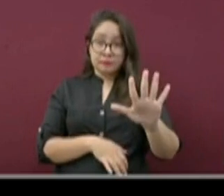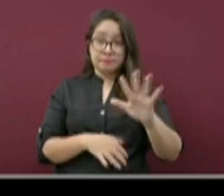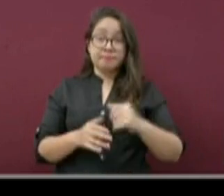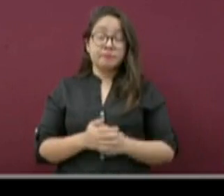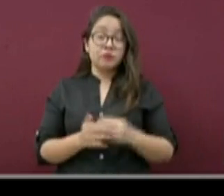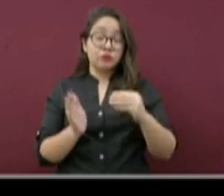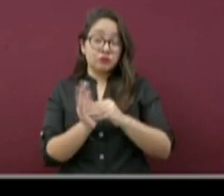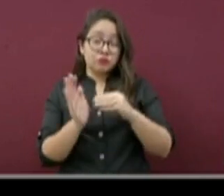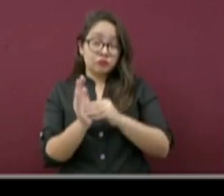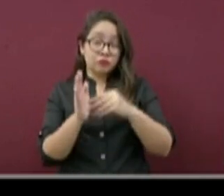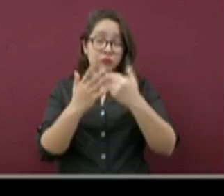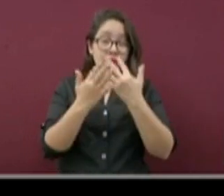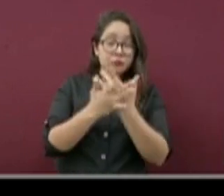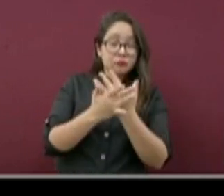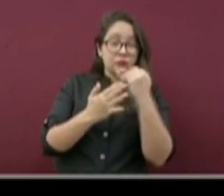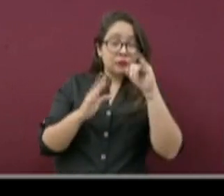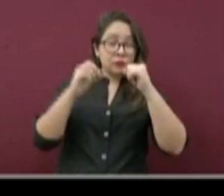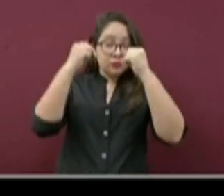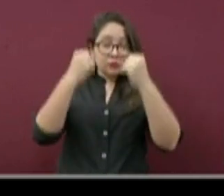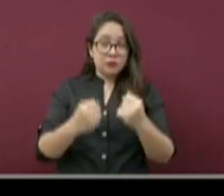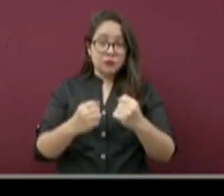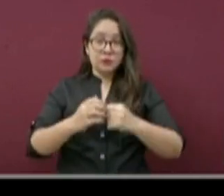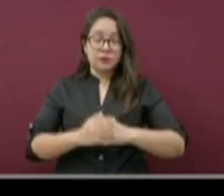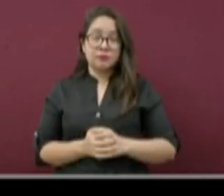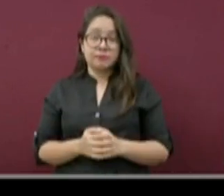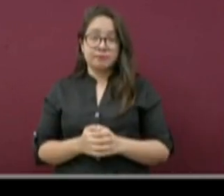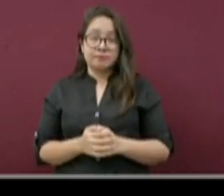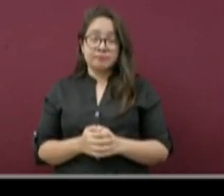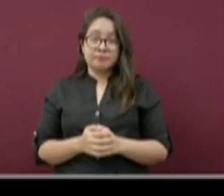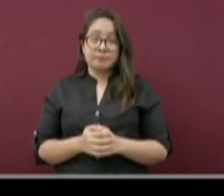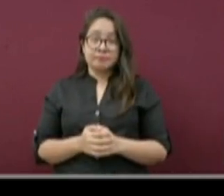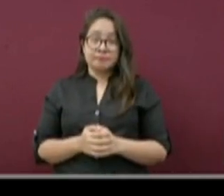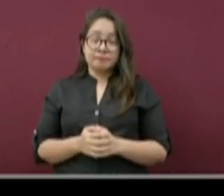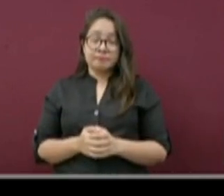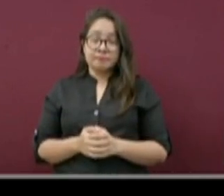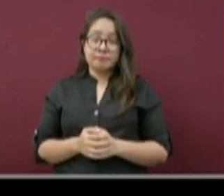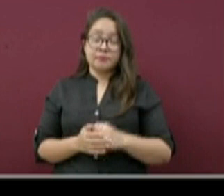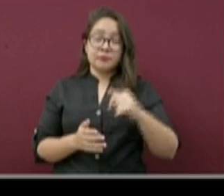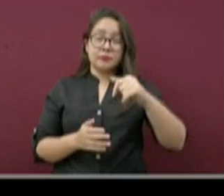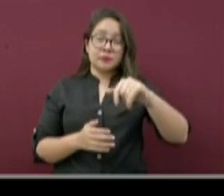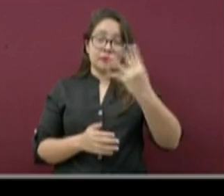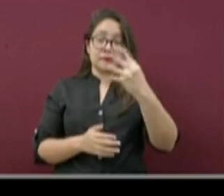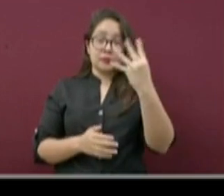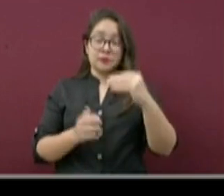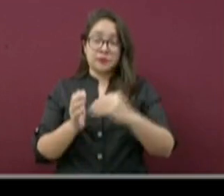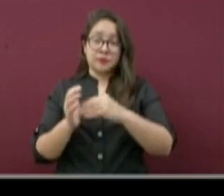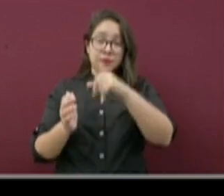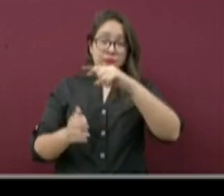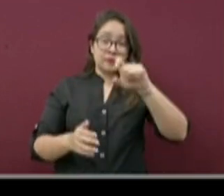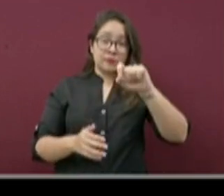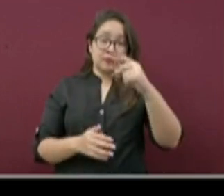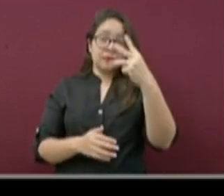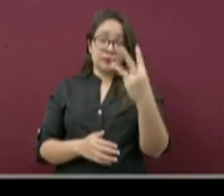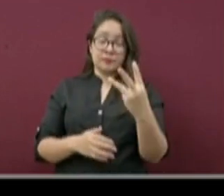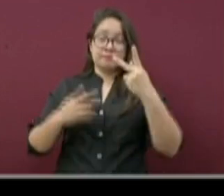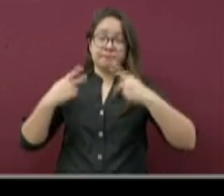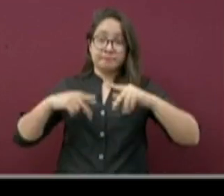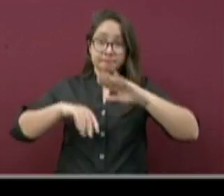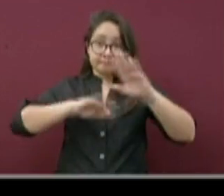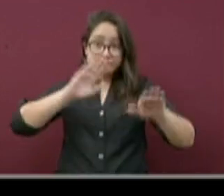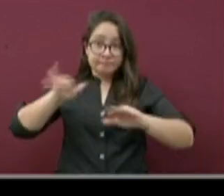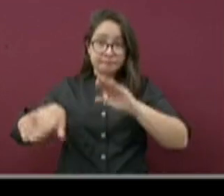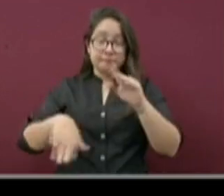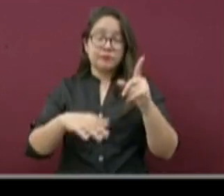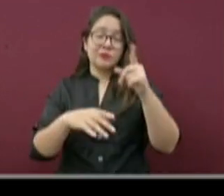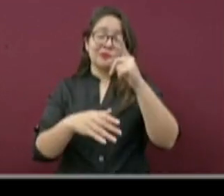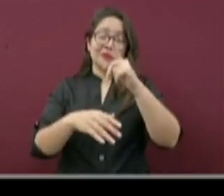Permanecen como sospechosos y desafortunadamente, 14,123 enfermos han fallecido en